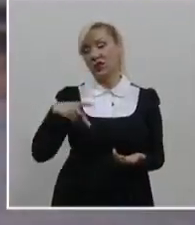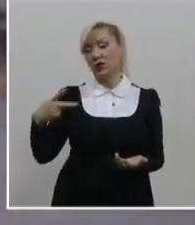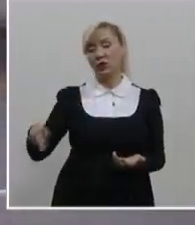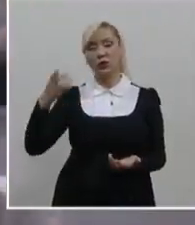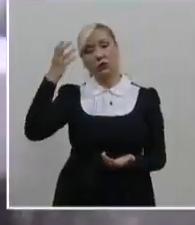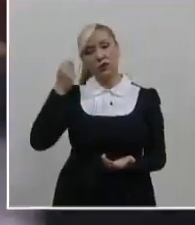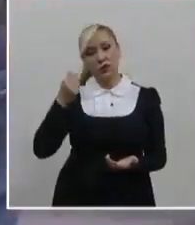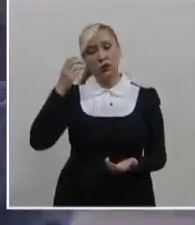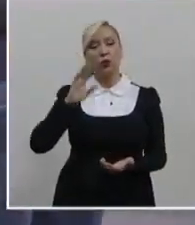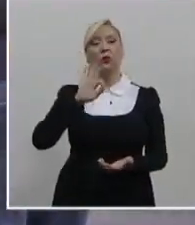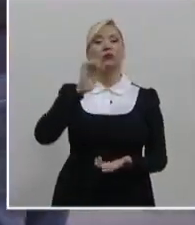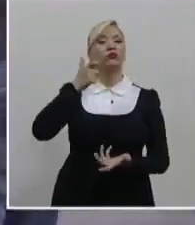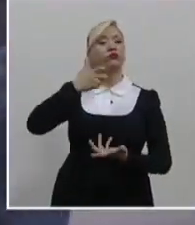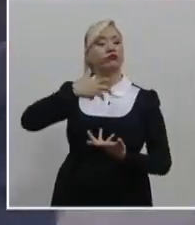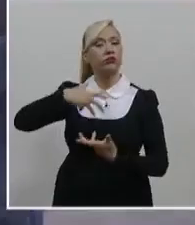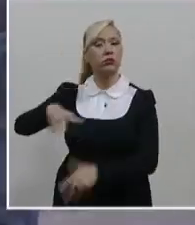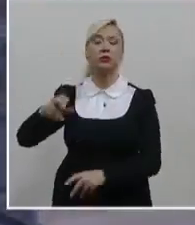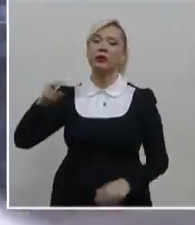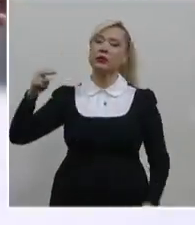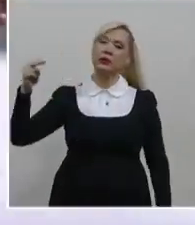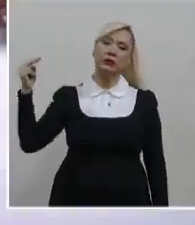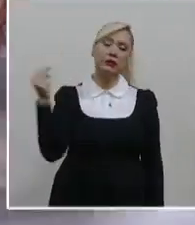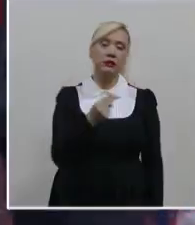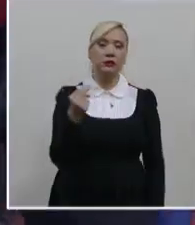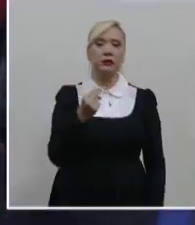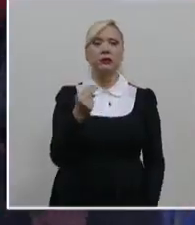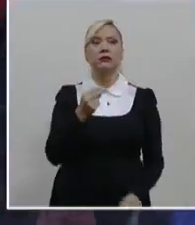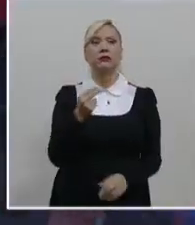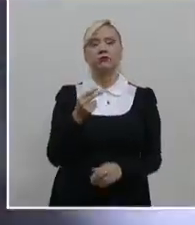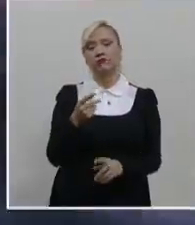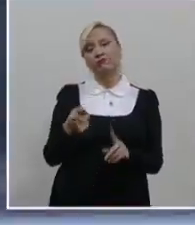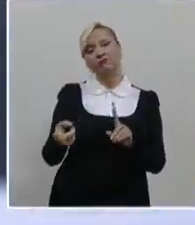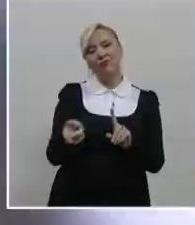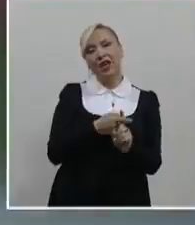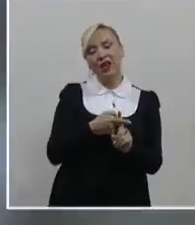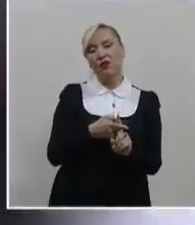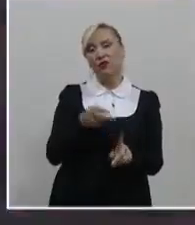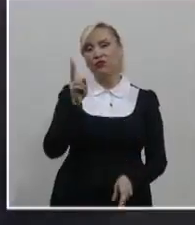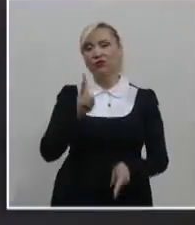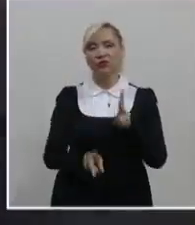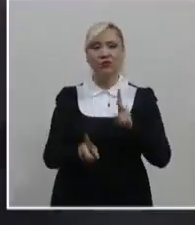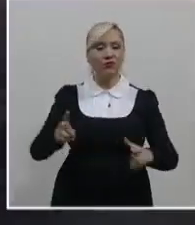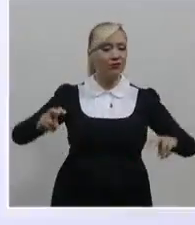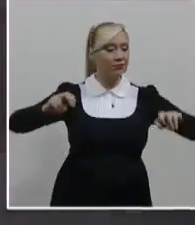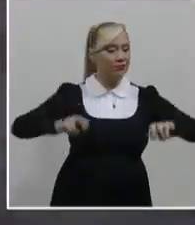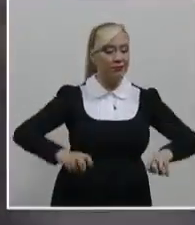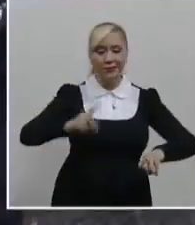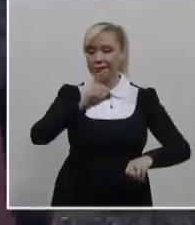vivienda para el retiro, es indispensable que se concluya la etapa prejudicial de conciliación.